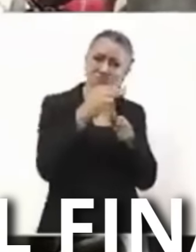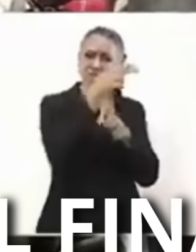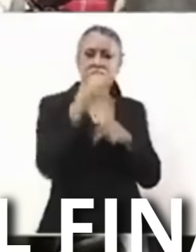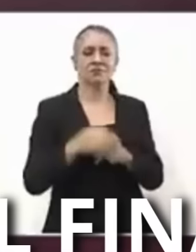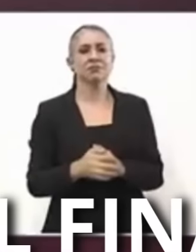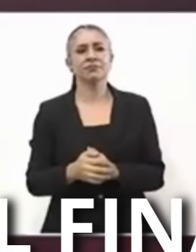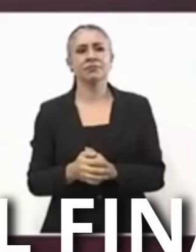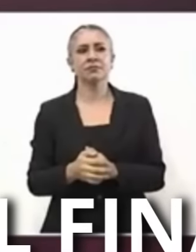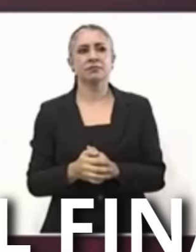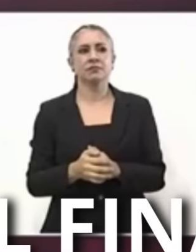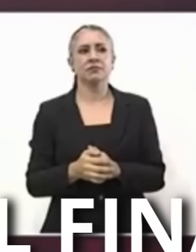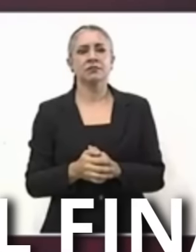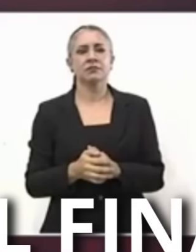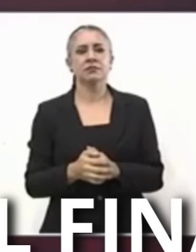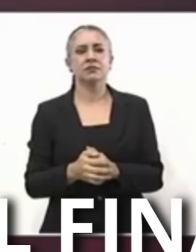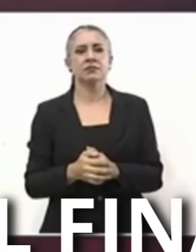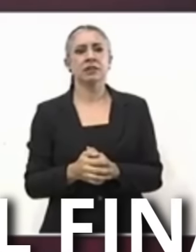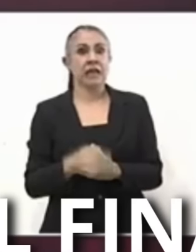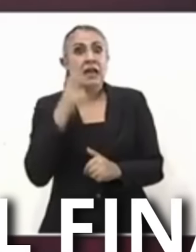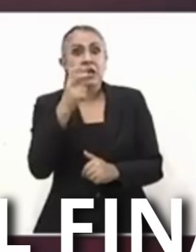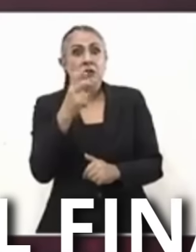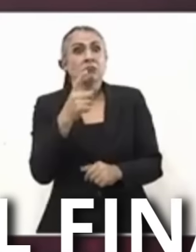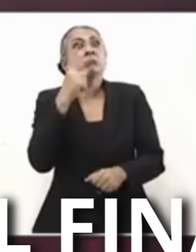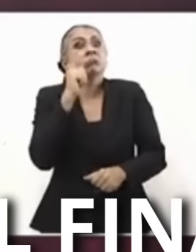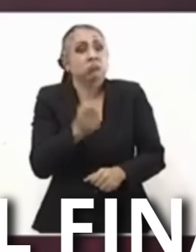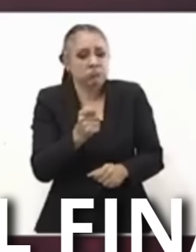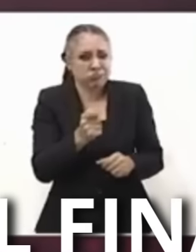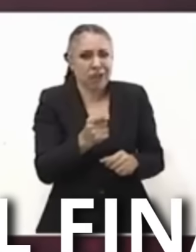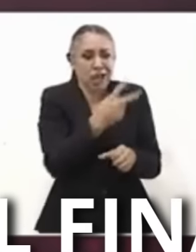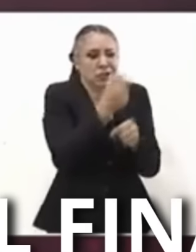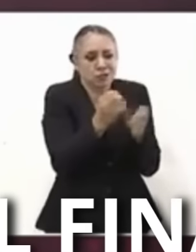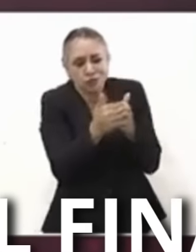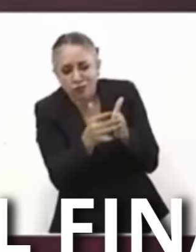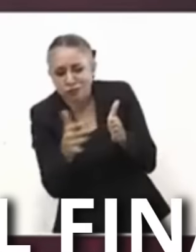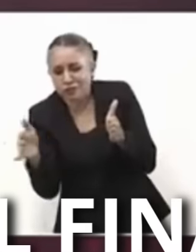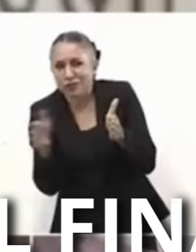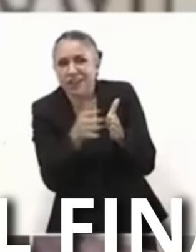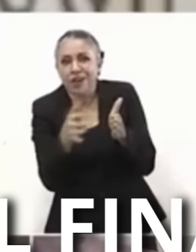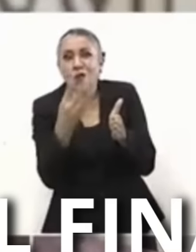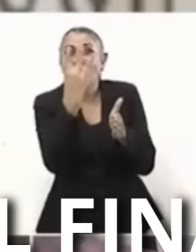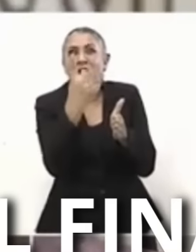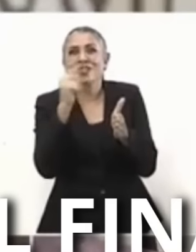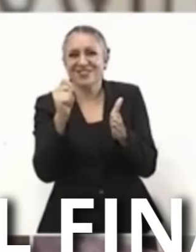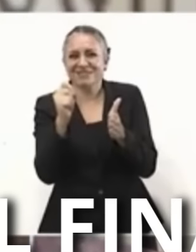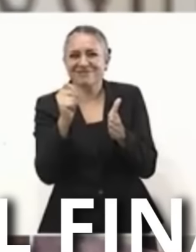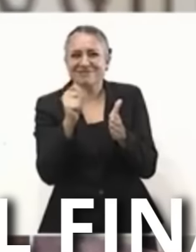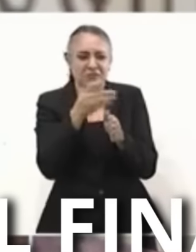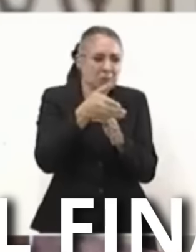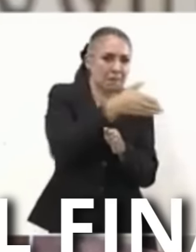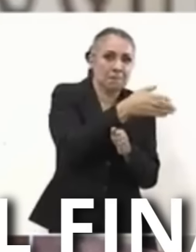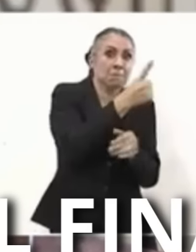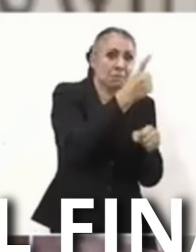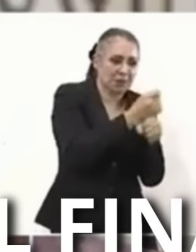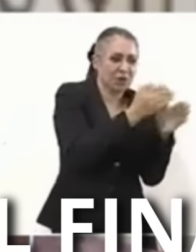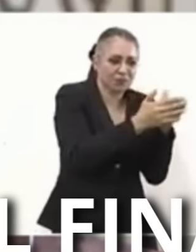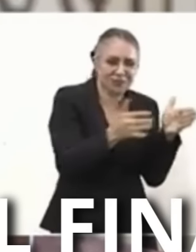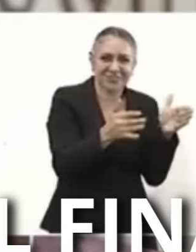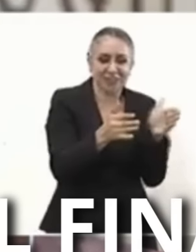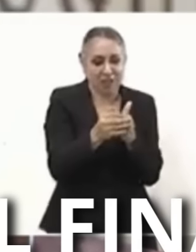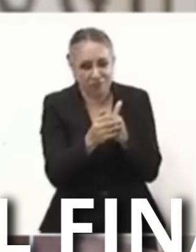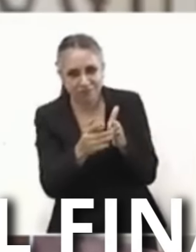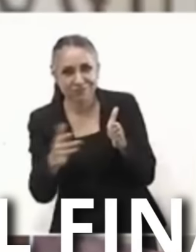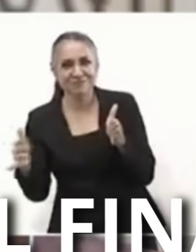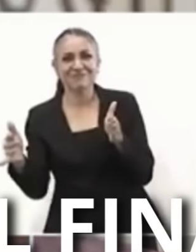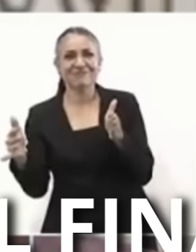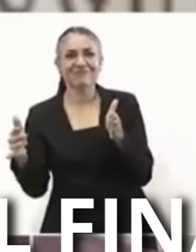Es el segundo Piso de la cuarta Transformación Yo quiero Porque Ya es De los últimos Días Que vamos